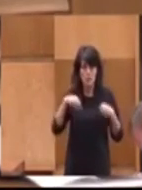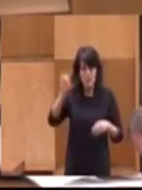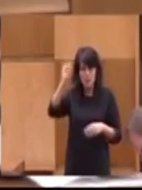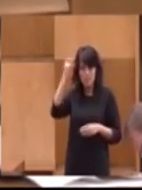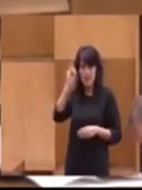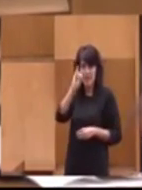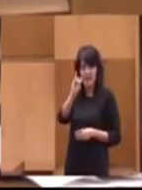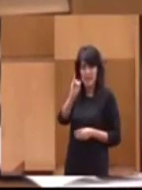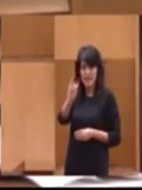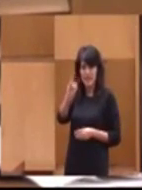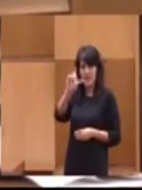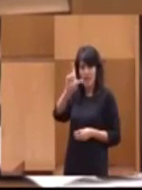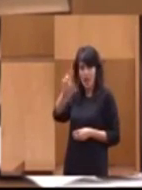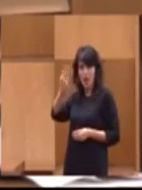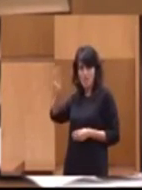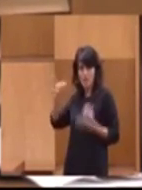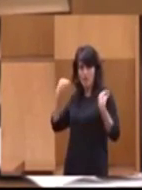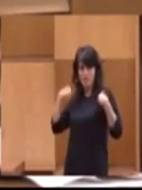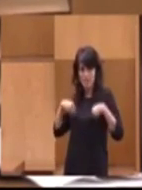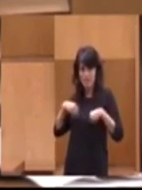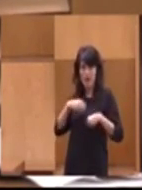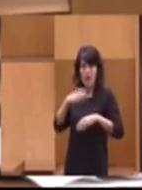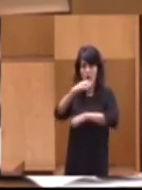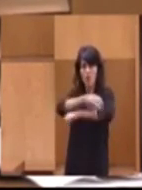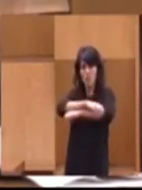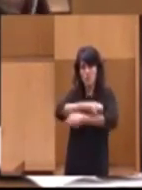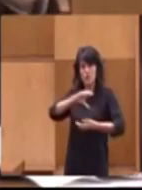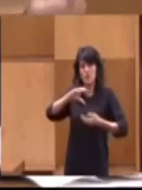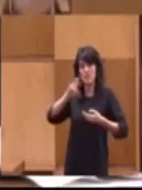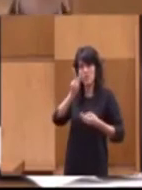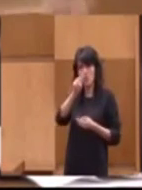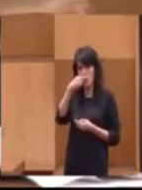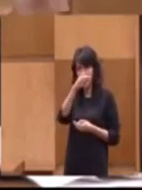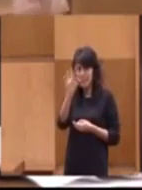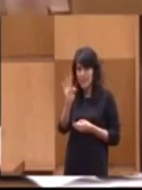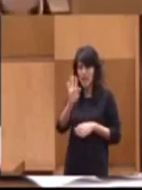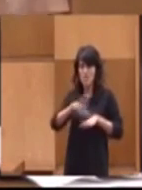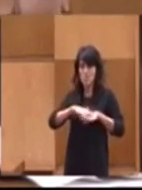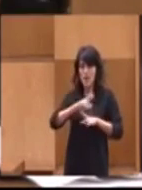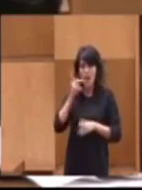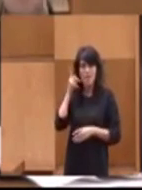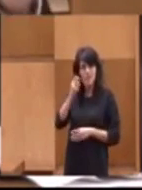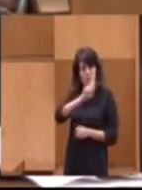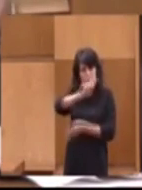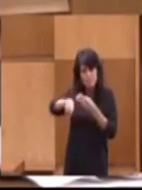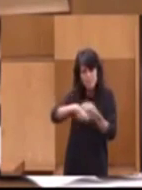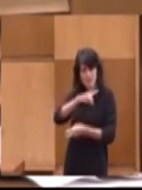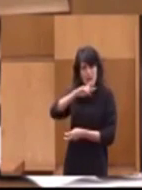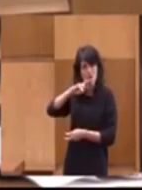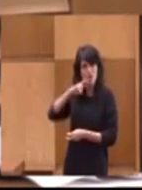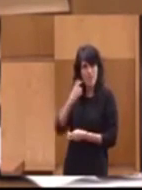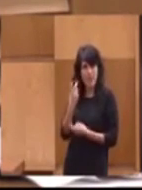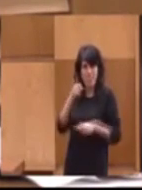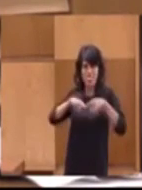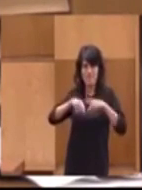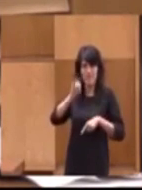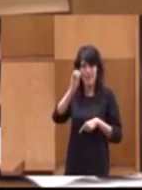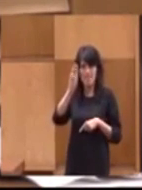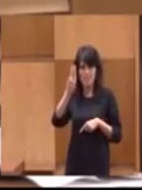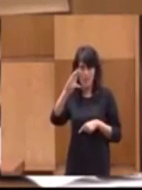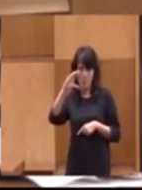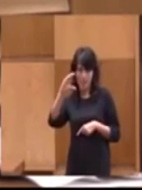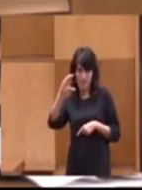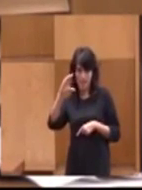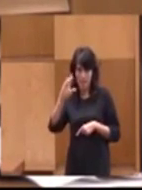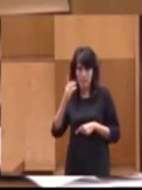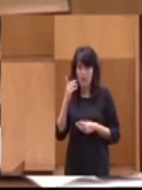ILP, que promovieron precisamente Comisiones Obreras y UGT para revalorizar las pensiones en función de la evolución del IPC, del IPC previsto.